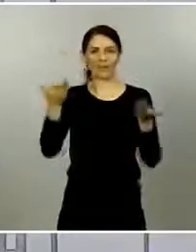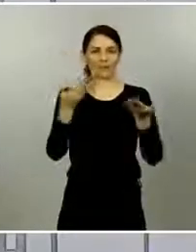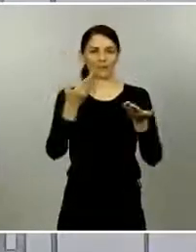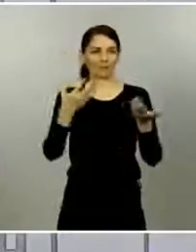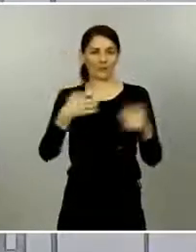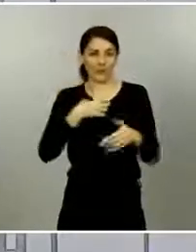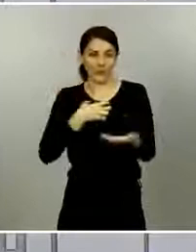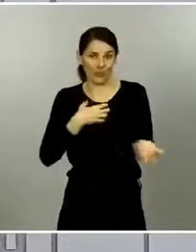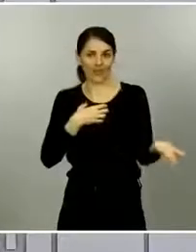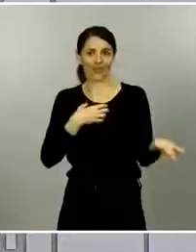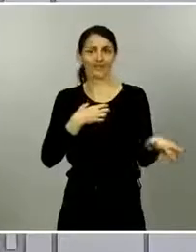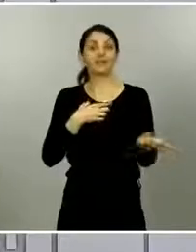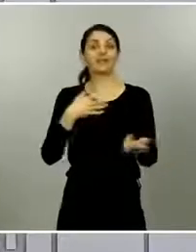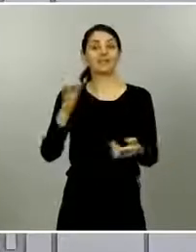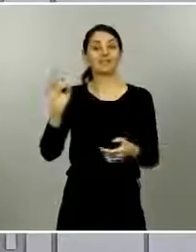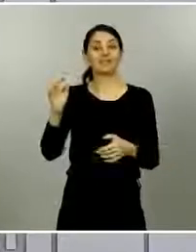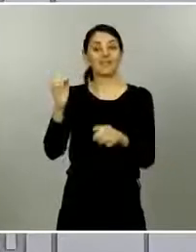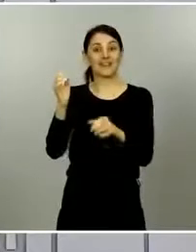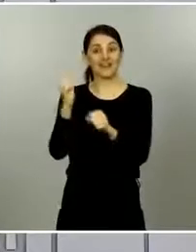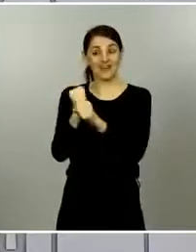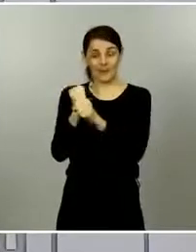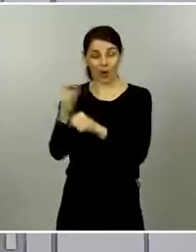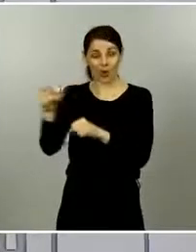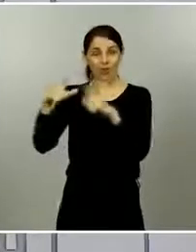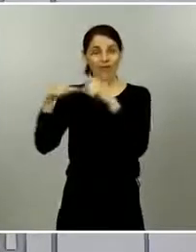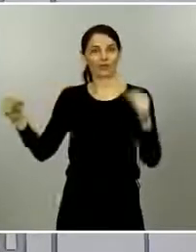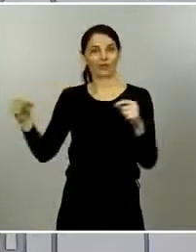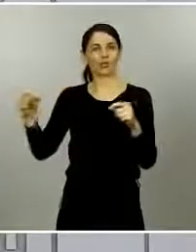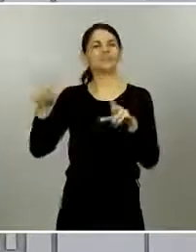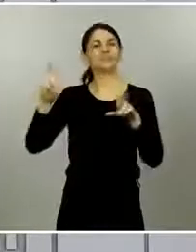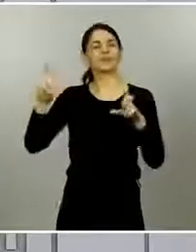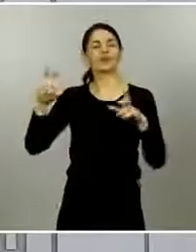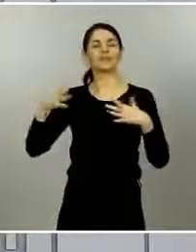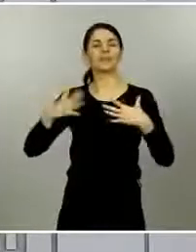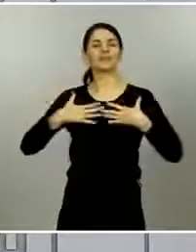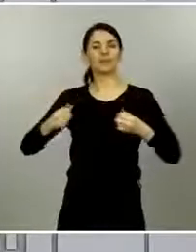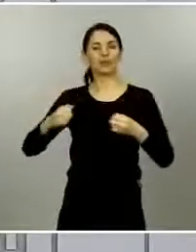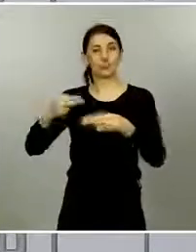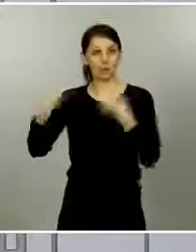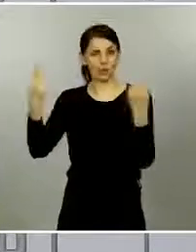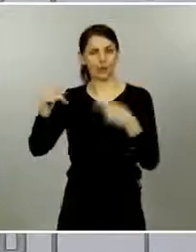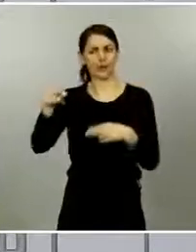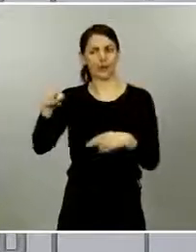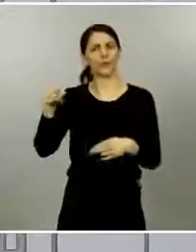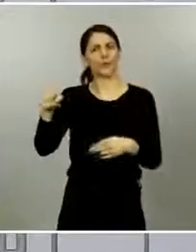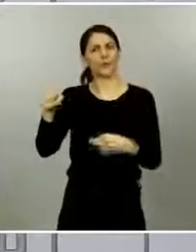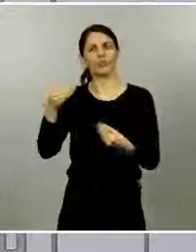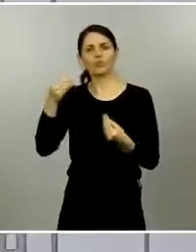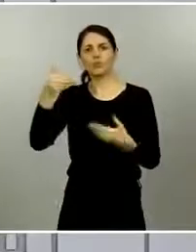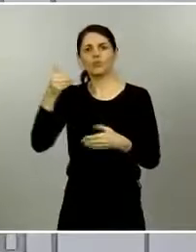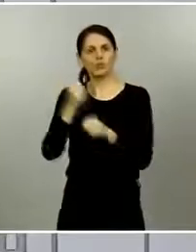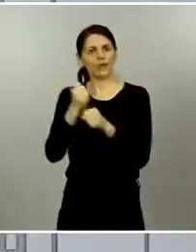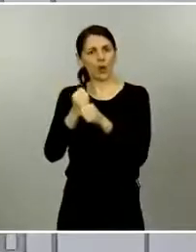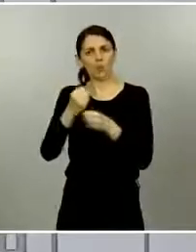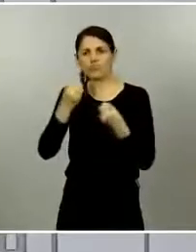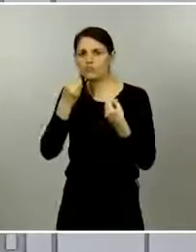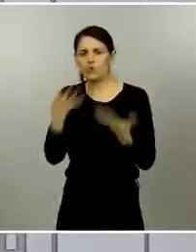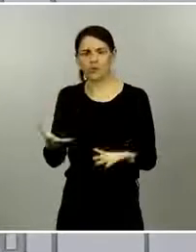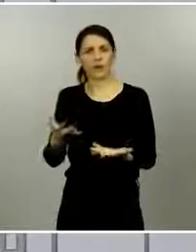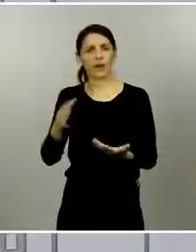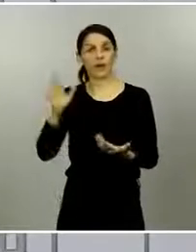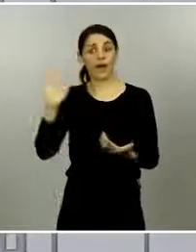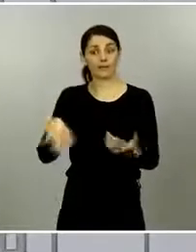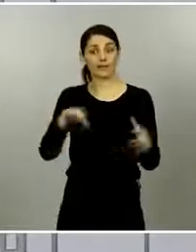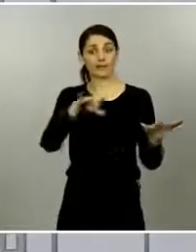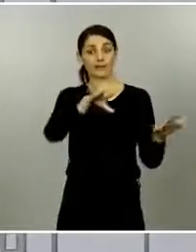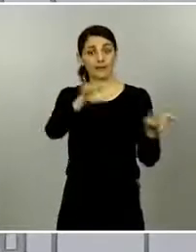ha tenido un trabajo muy importante con salud pública y sí que es cierto también que algunos territorios han podido prepararse una vez